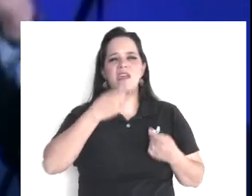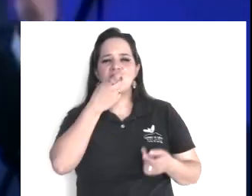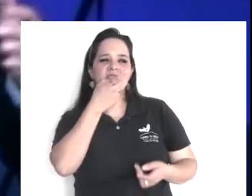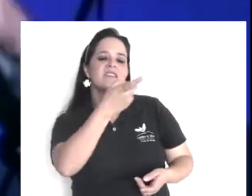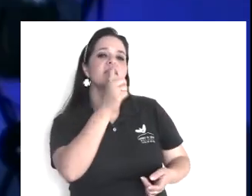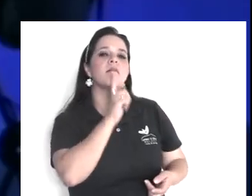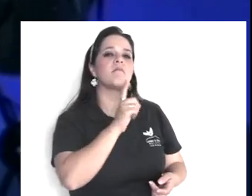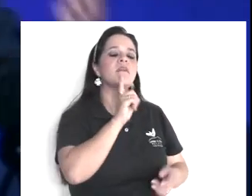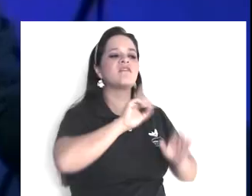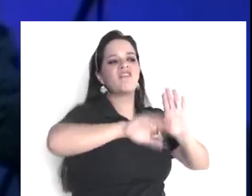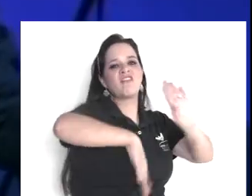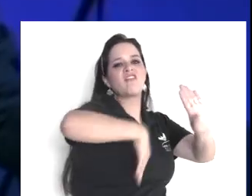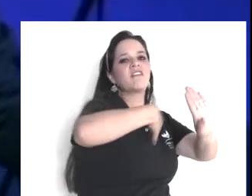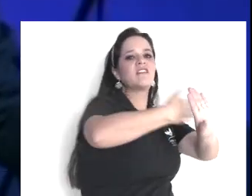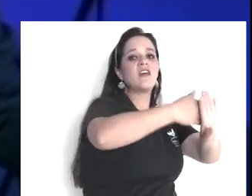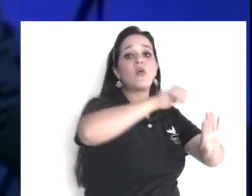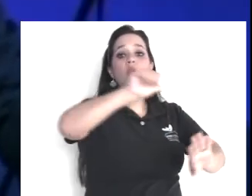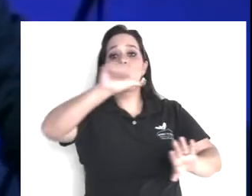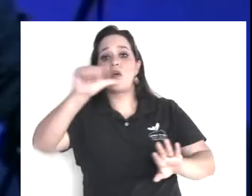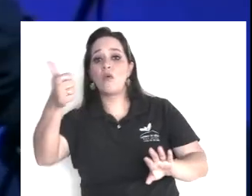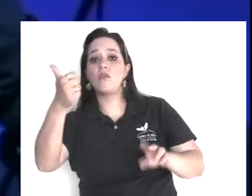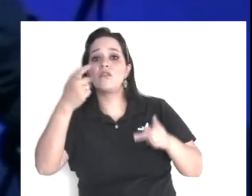testificar, contra él,